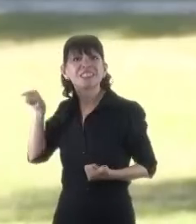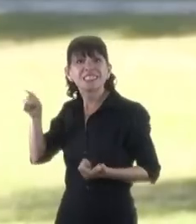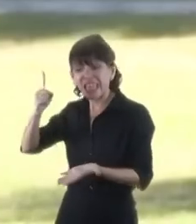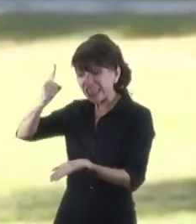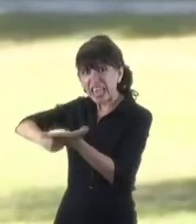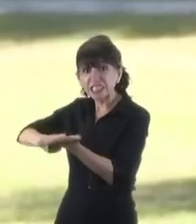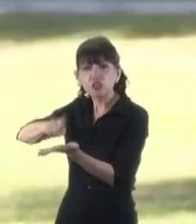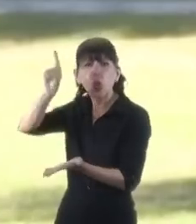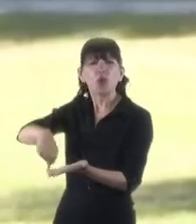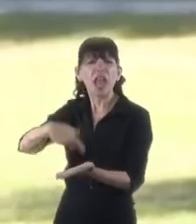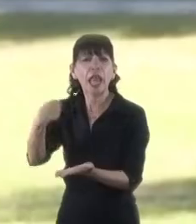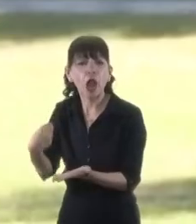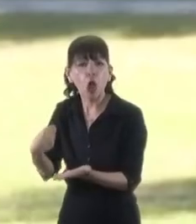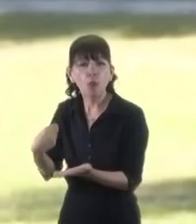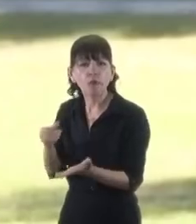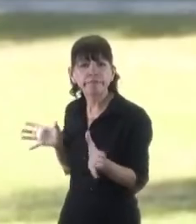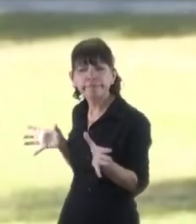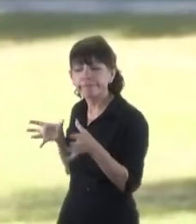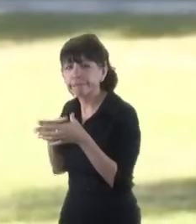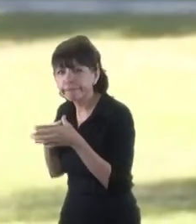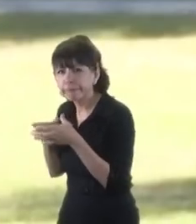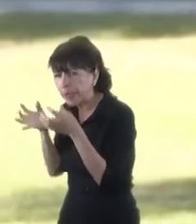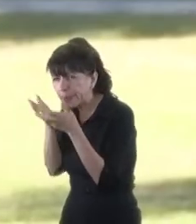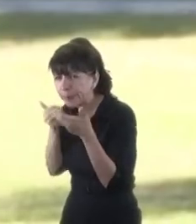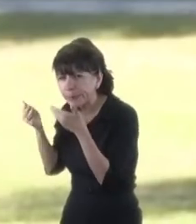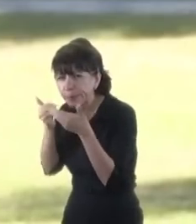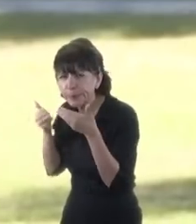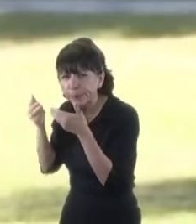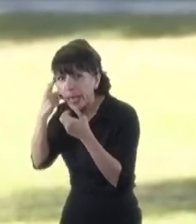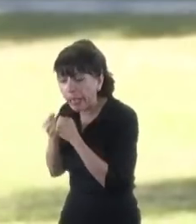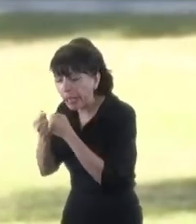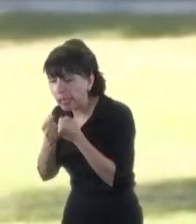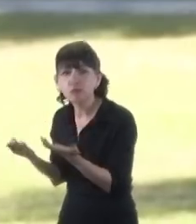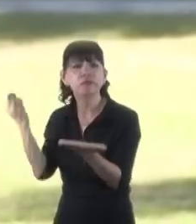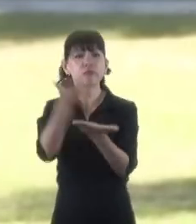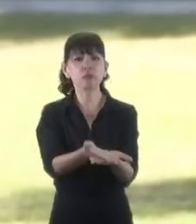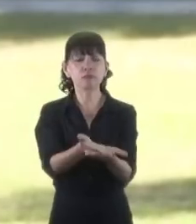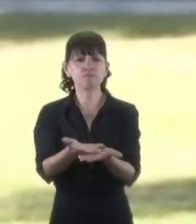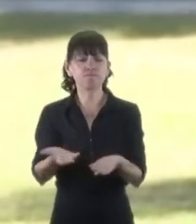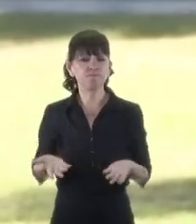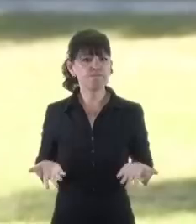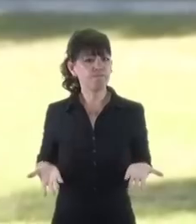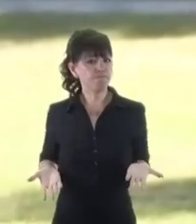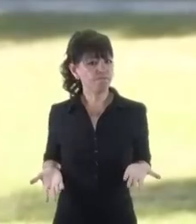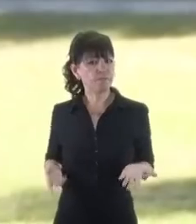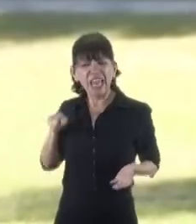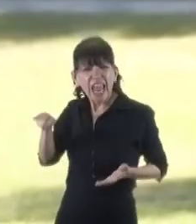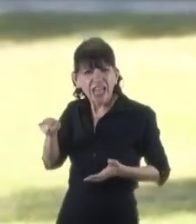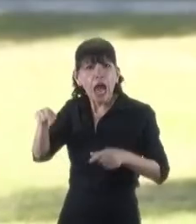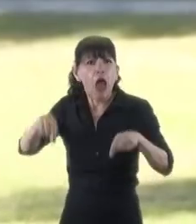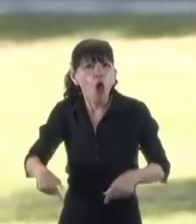fundadas en relatos redactados en mesas judiciales. Se han convertido en el brazo opositor